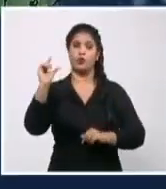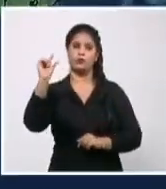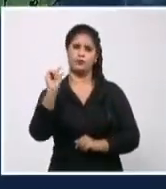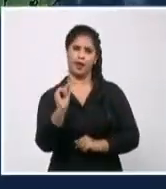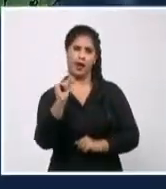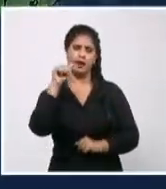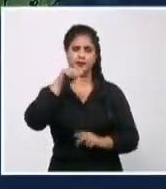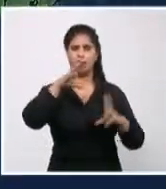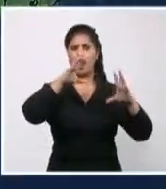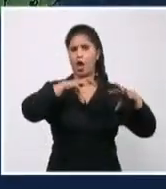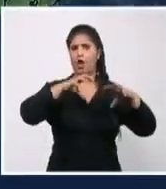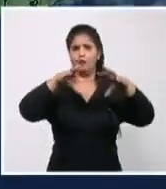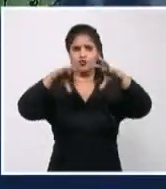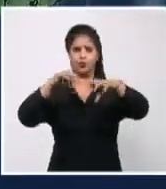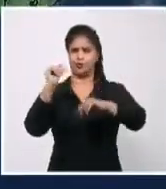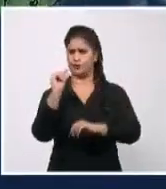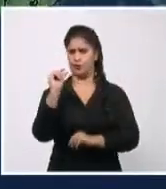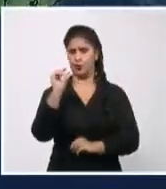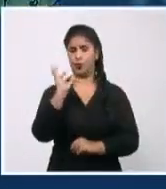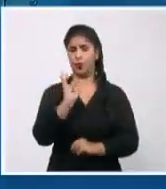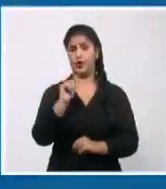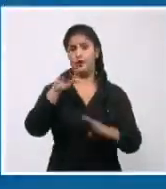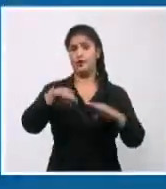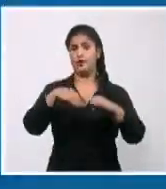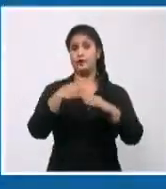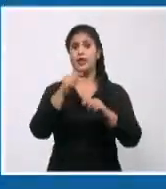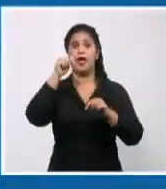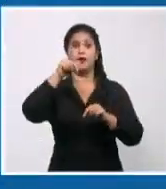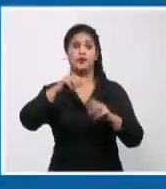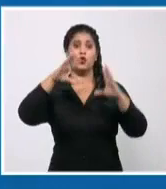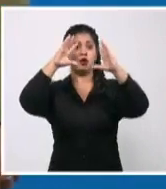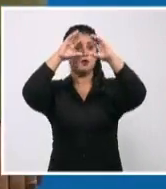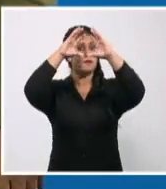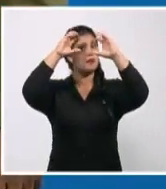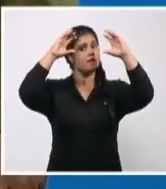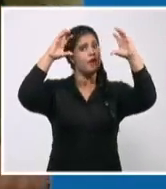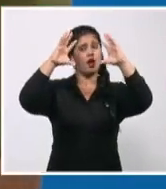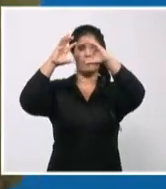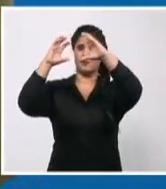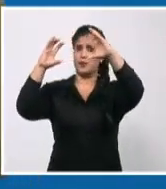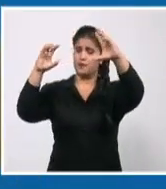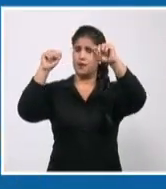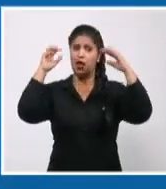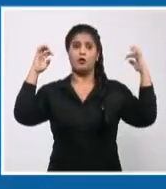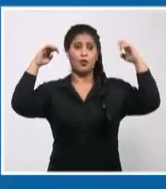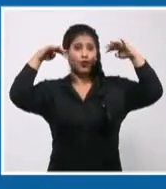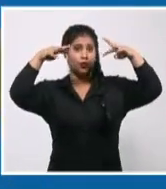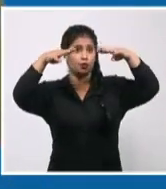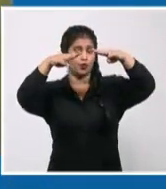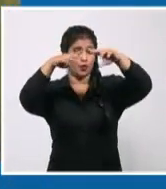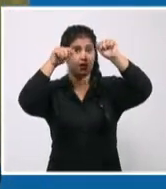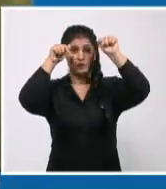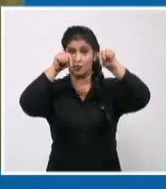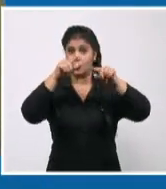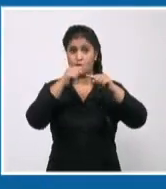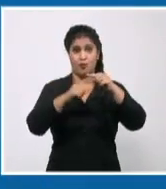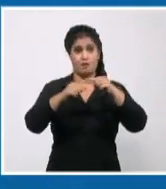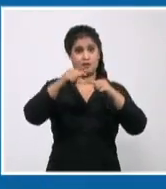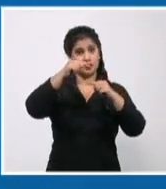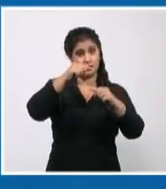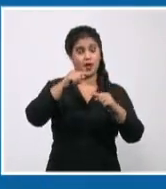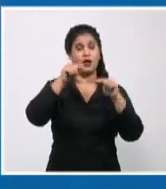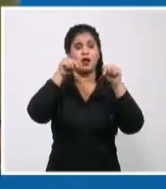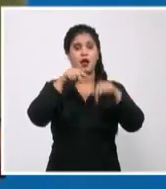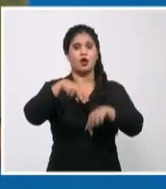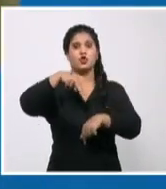de las lluvias. En el pronóstico parado, hoy cielo parcialmente nublado. Llegará nublado ocasionalmente en alguna localidad, principalmente de costa